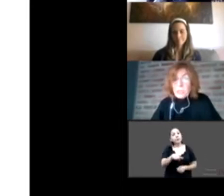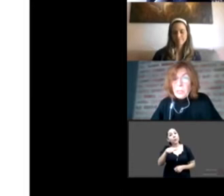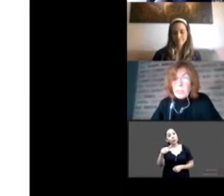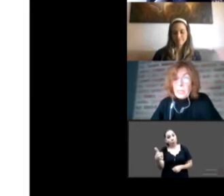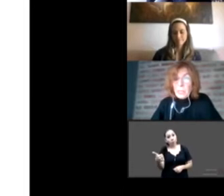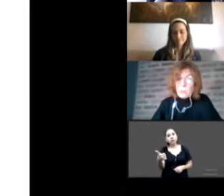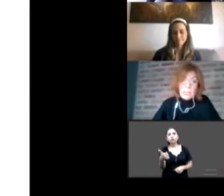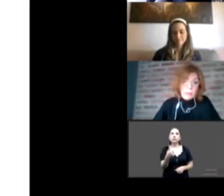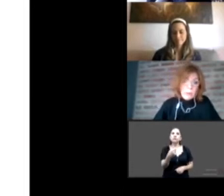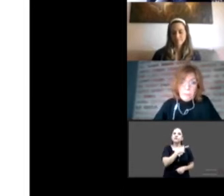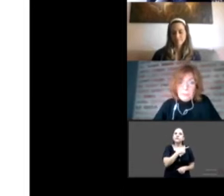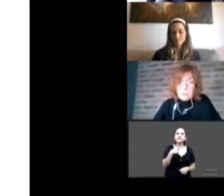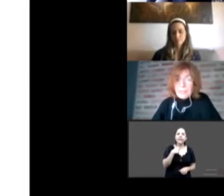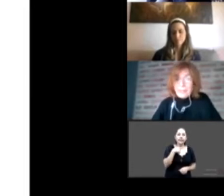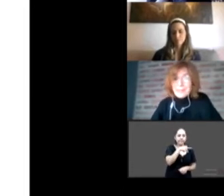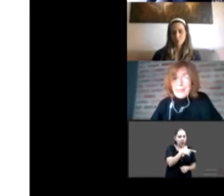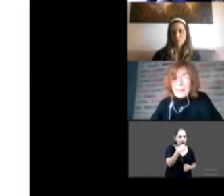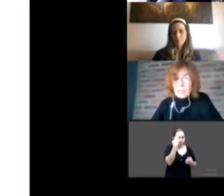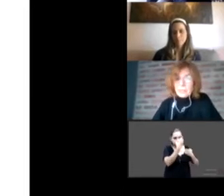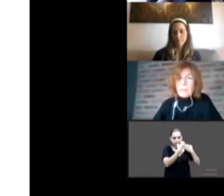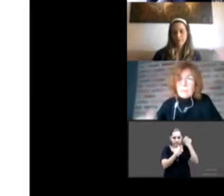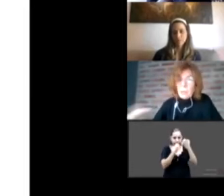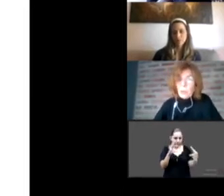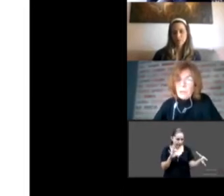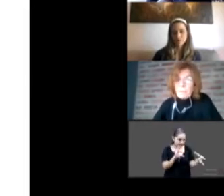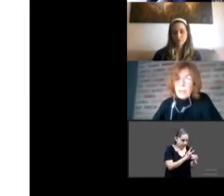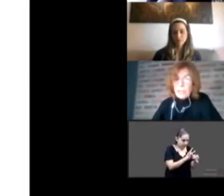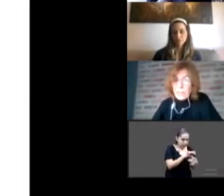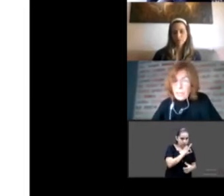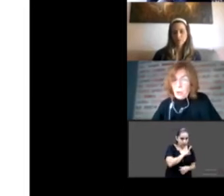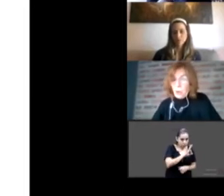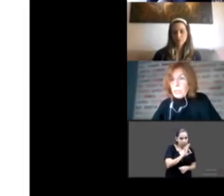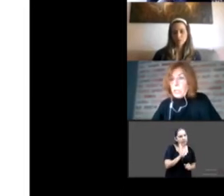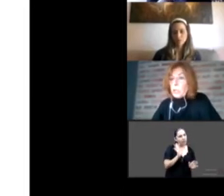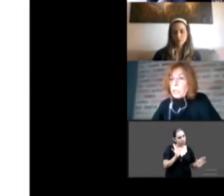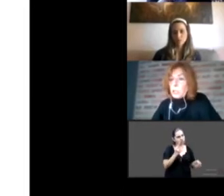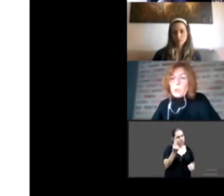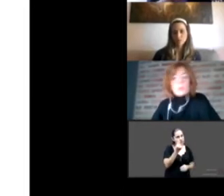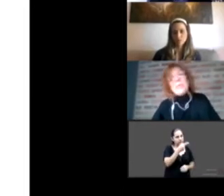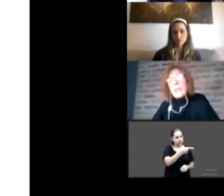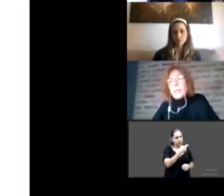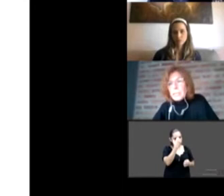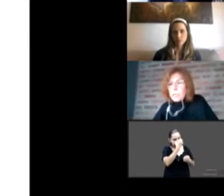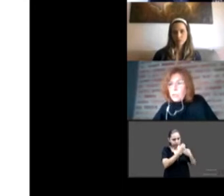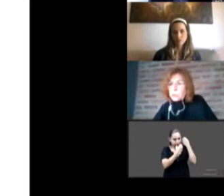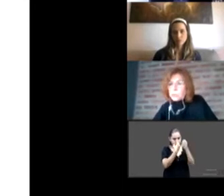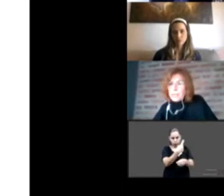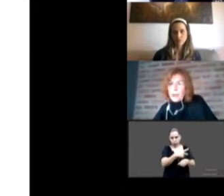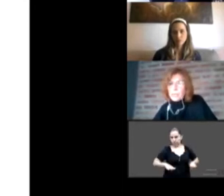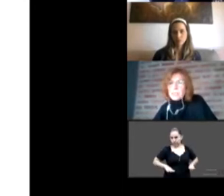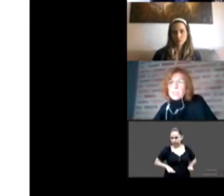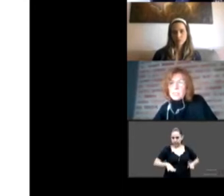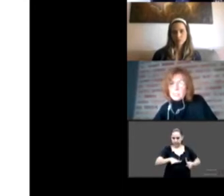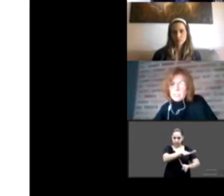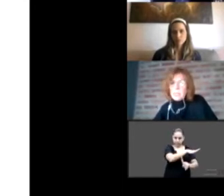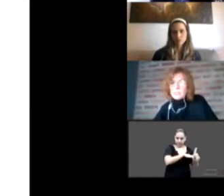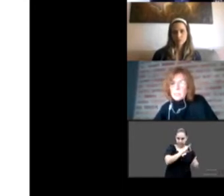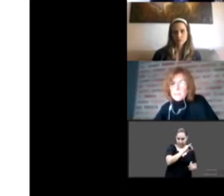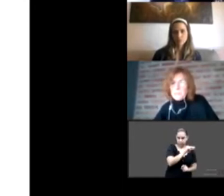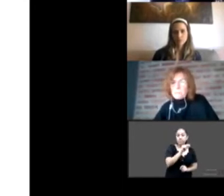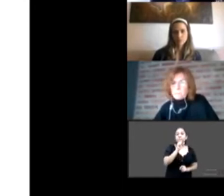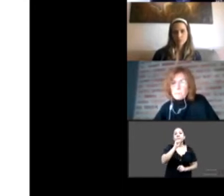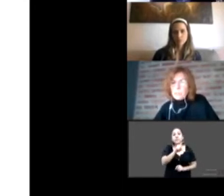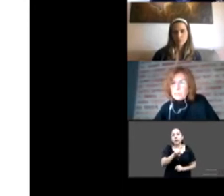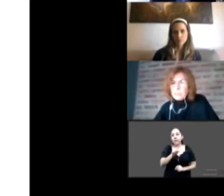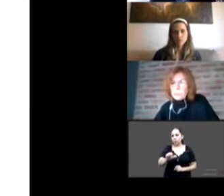último, también hay una complementariedad interesante también con el padrinazgo. Que los niños que están en las residencias